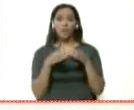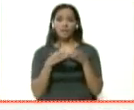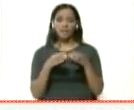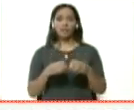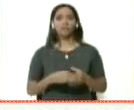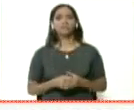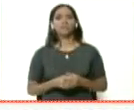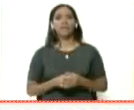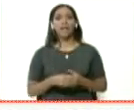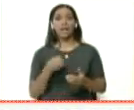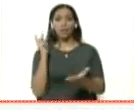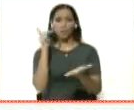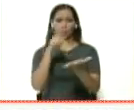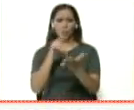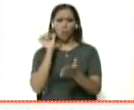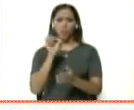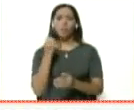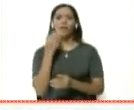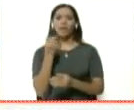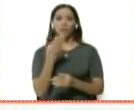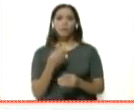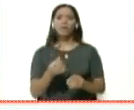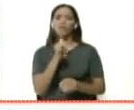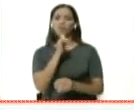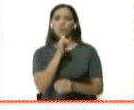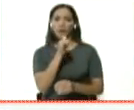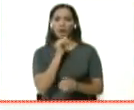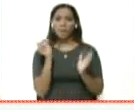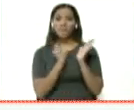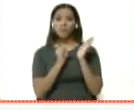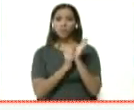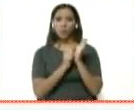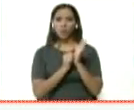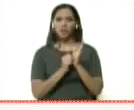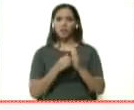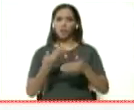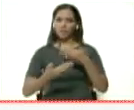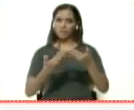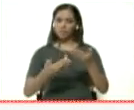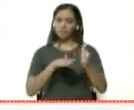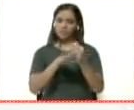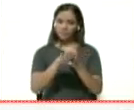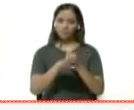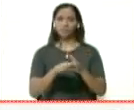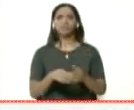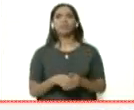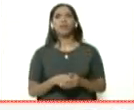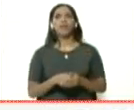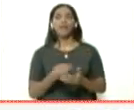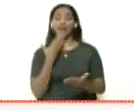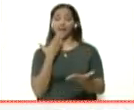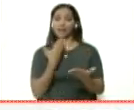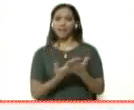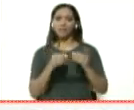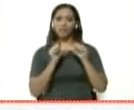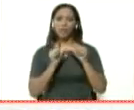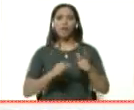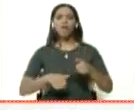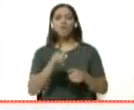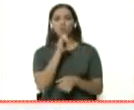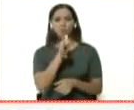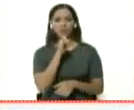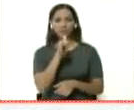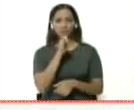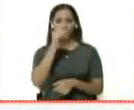Jiménez, que se encuentra en el Palacio de Miraflores para informarnos minuto a minuto de lo que está ocurriendo en este lugar. Gracias María. Continuamos con más información.